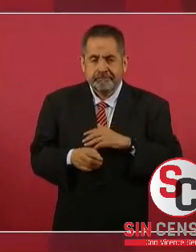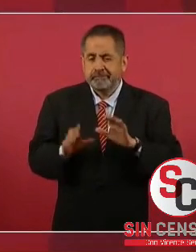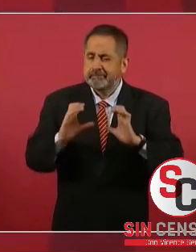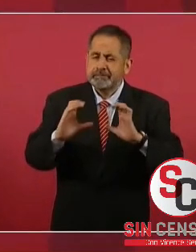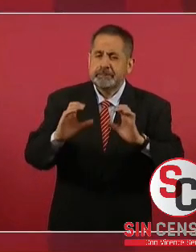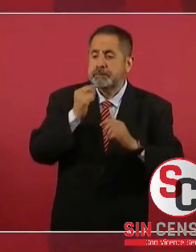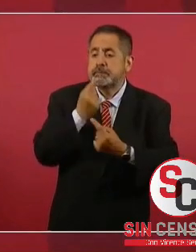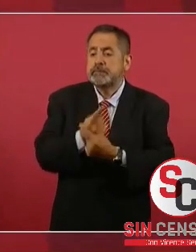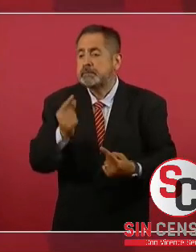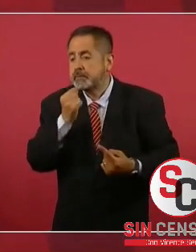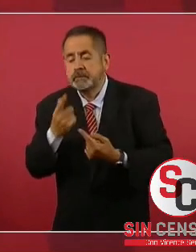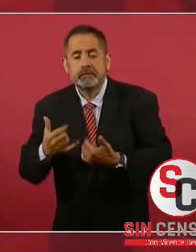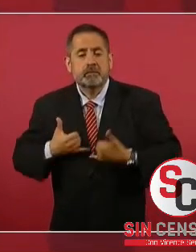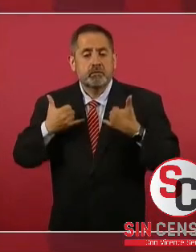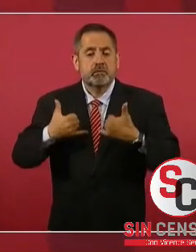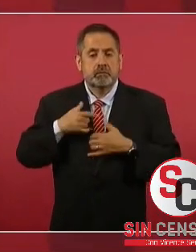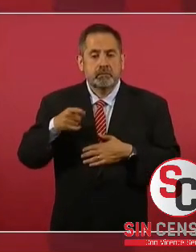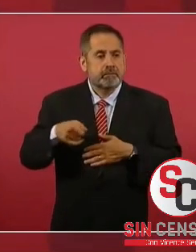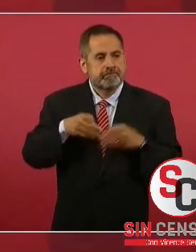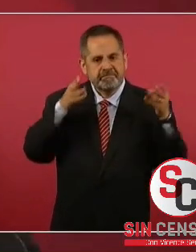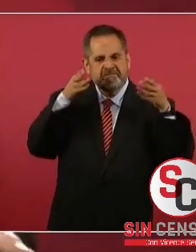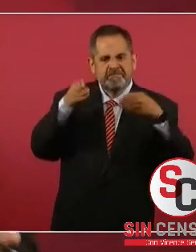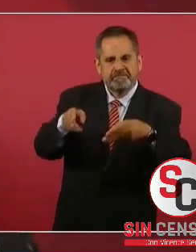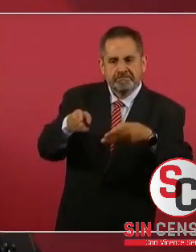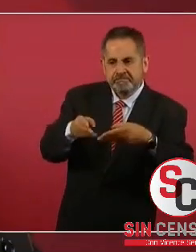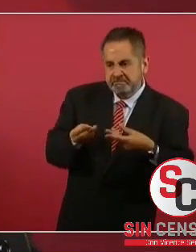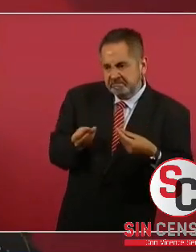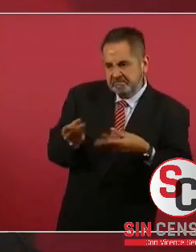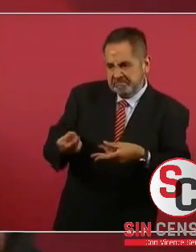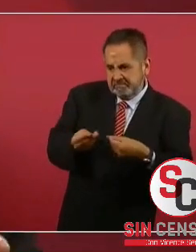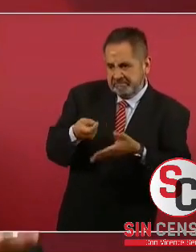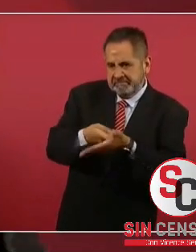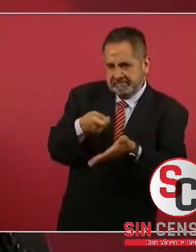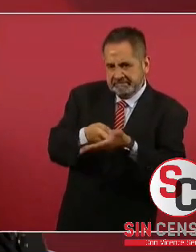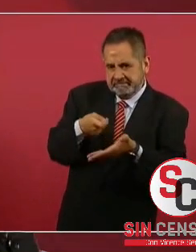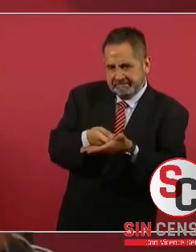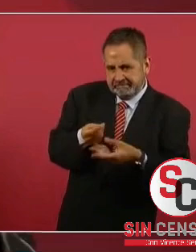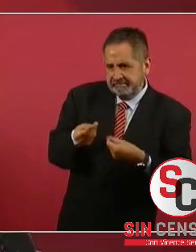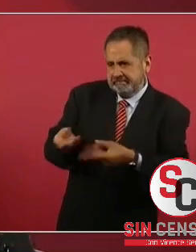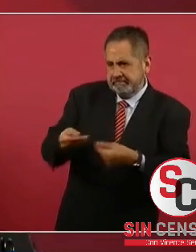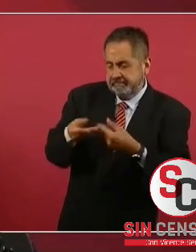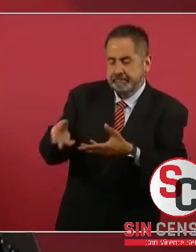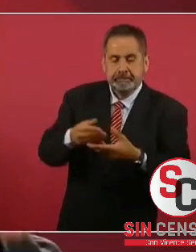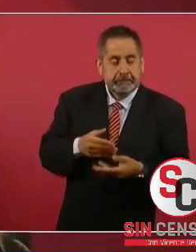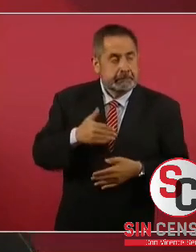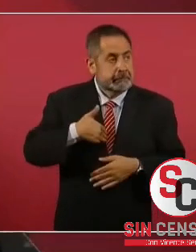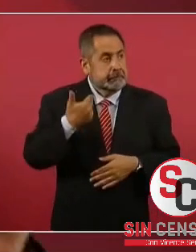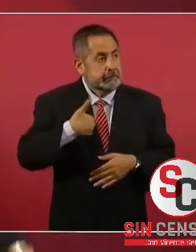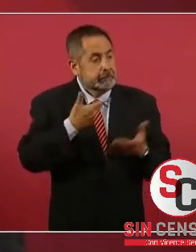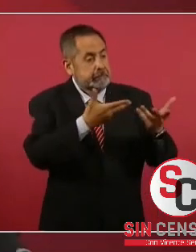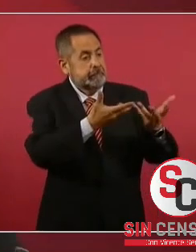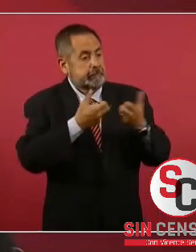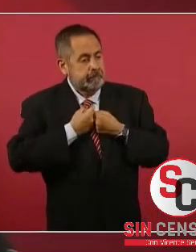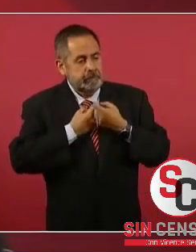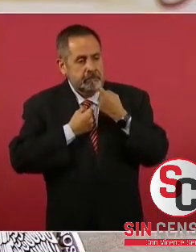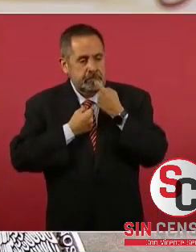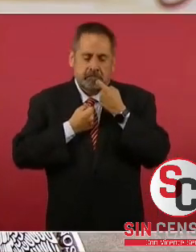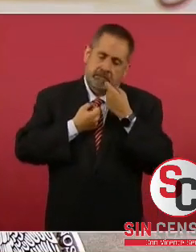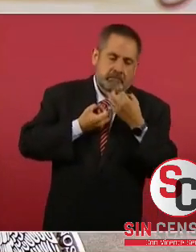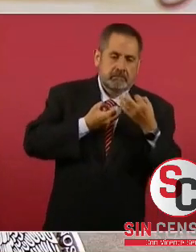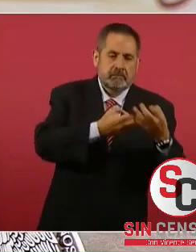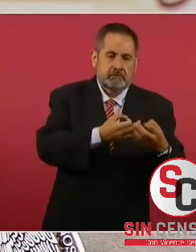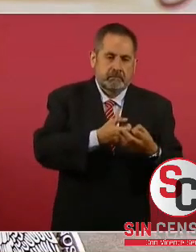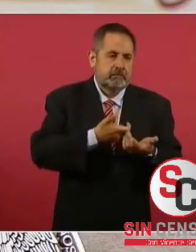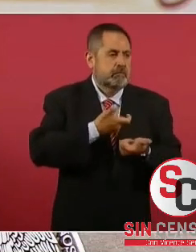niñas, niños y adolescentes que son el blanco de la industria tabacalera para agarrarlos en las garras de